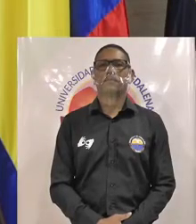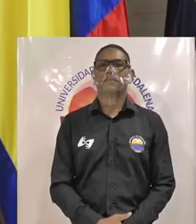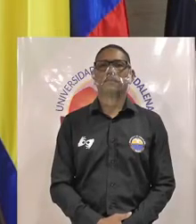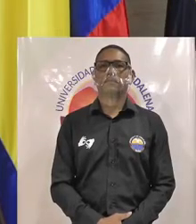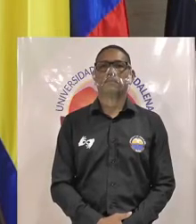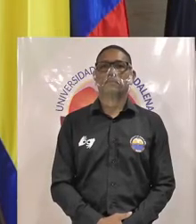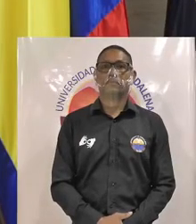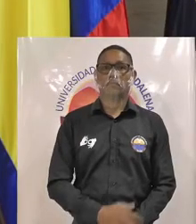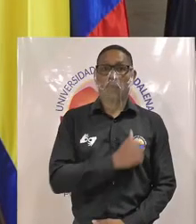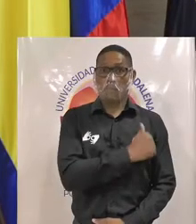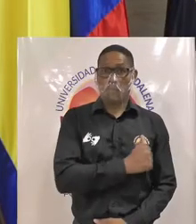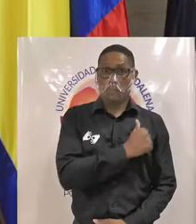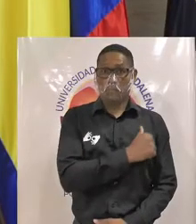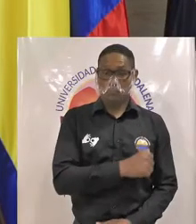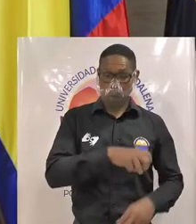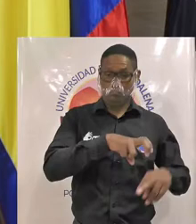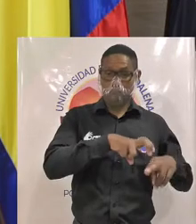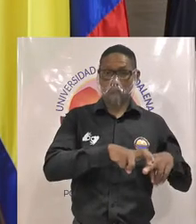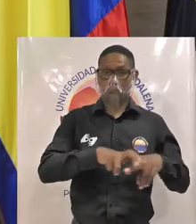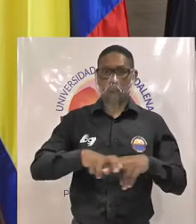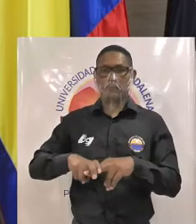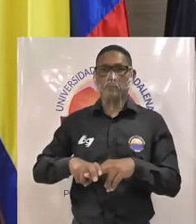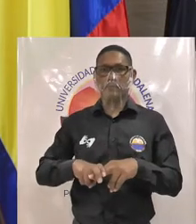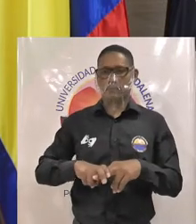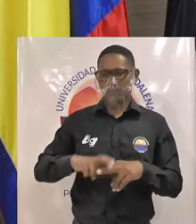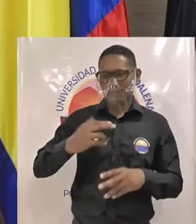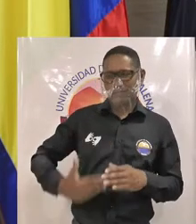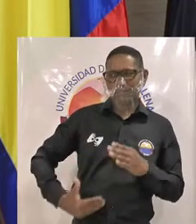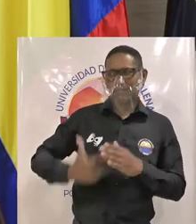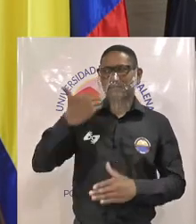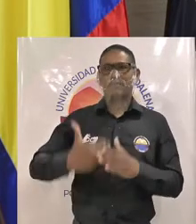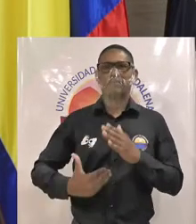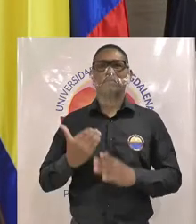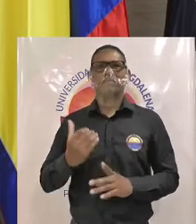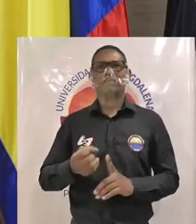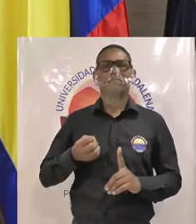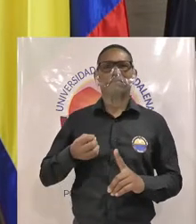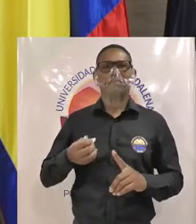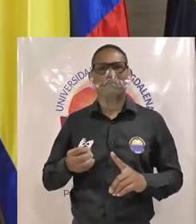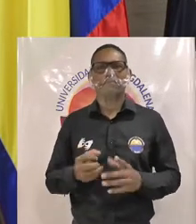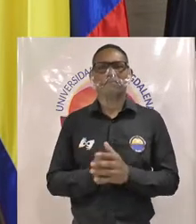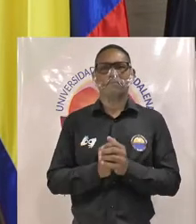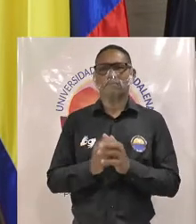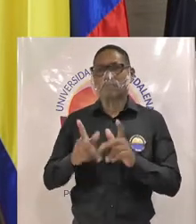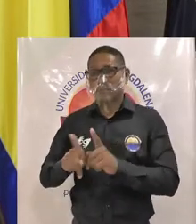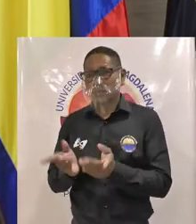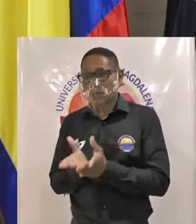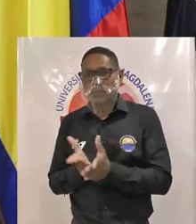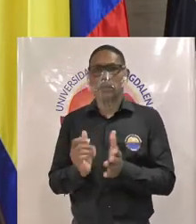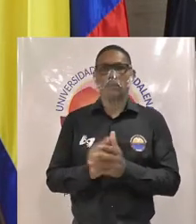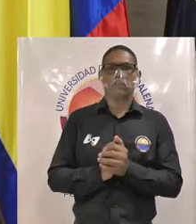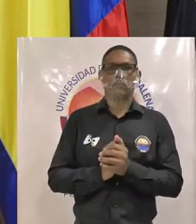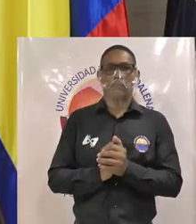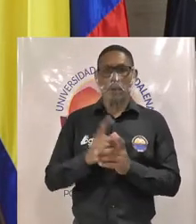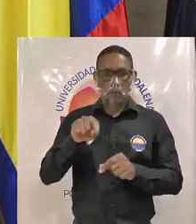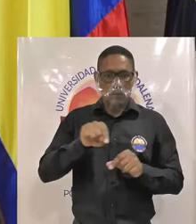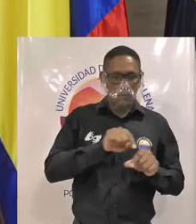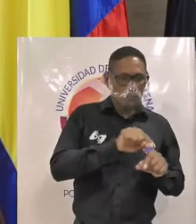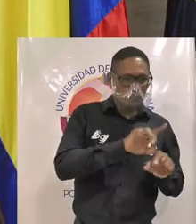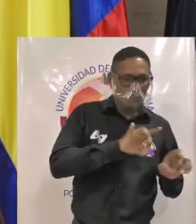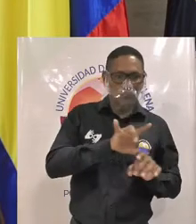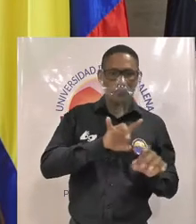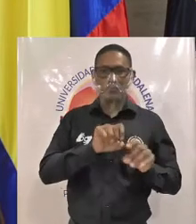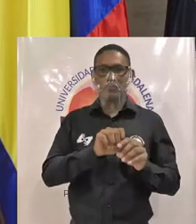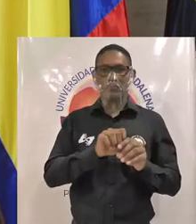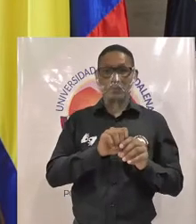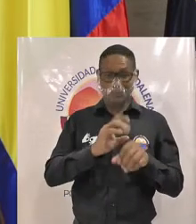Pueden sentarse Iniciamos este foro con estudiantes, docentes y graduados candidatos al Consejo Académico con las palabras